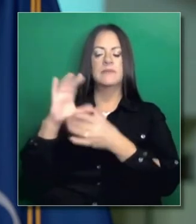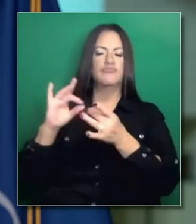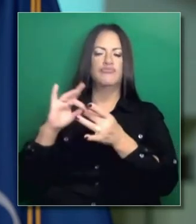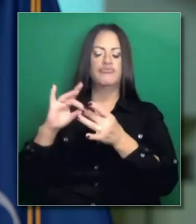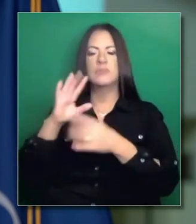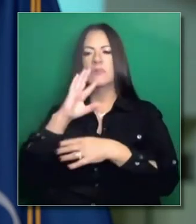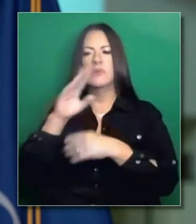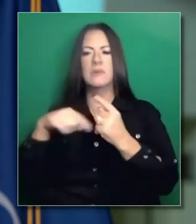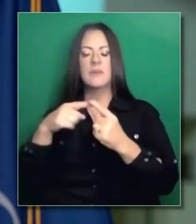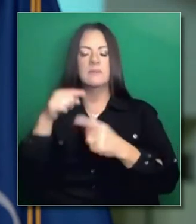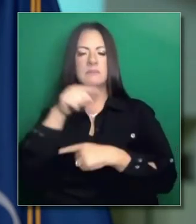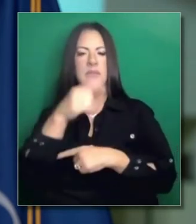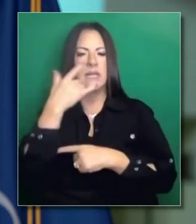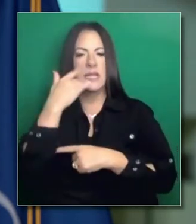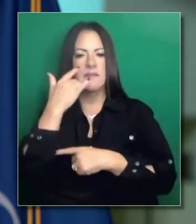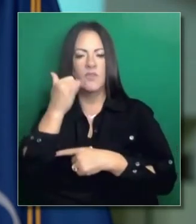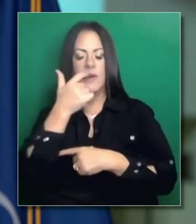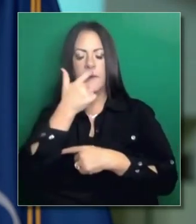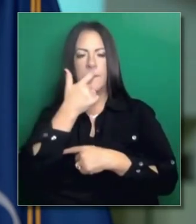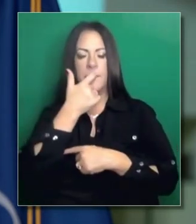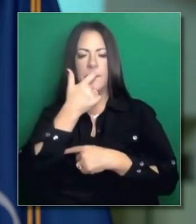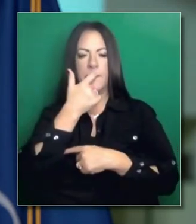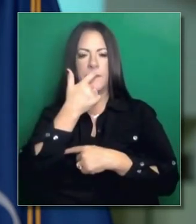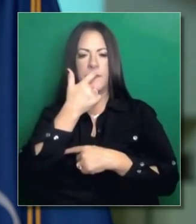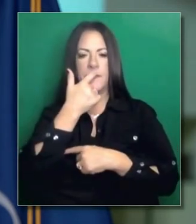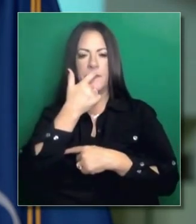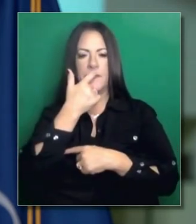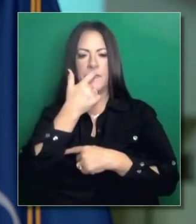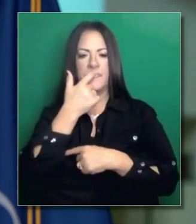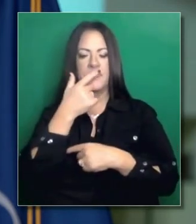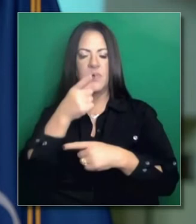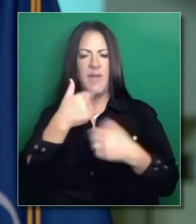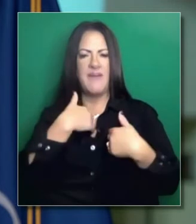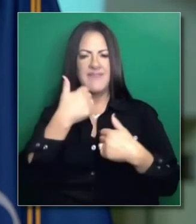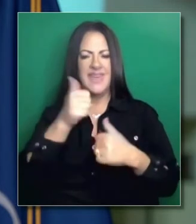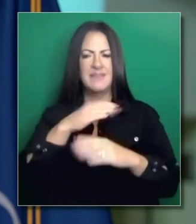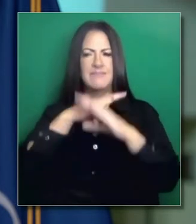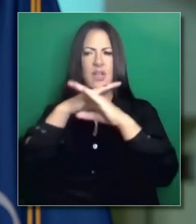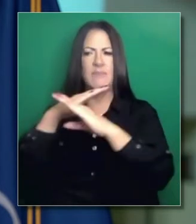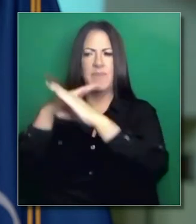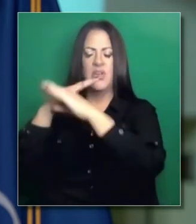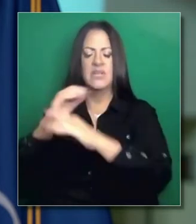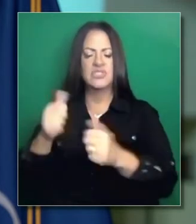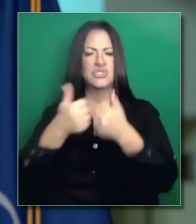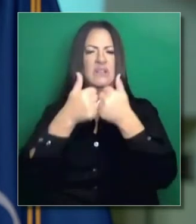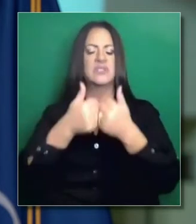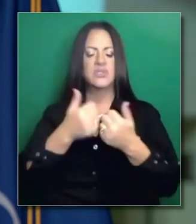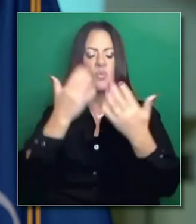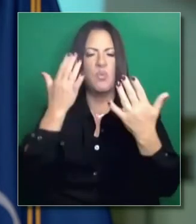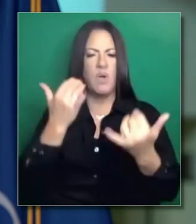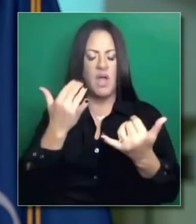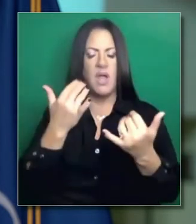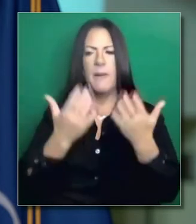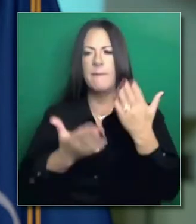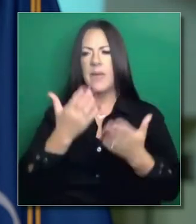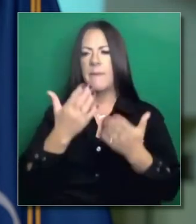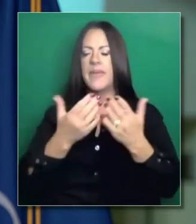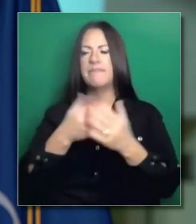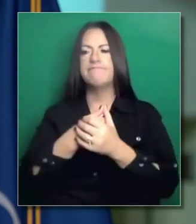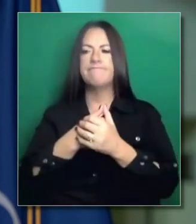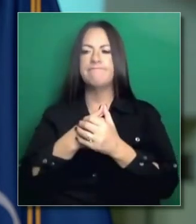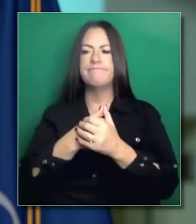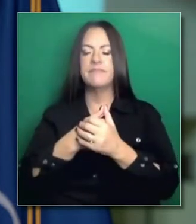nos dice que ha habido retos en California en poder suministrar y